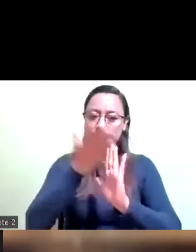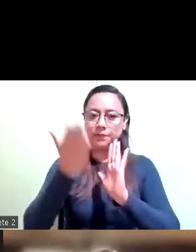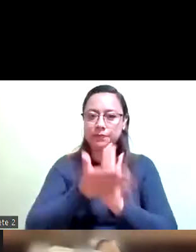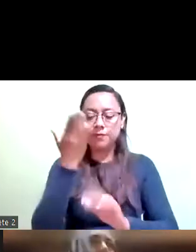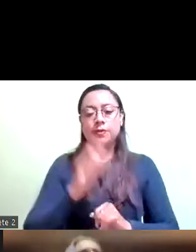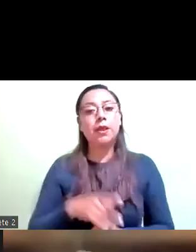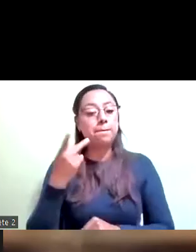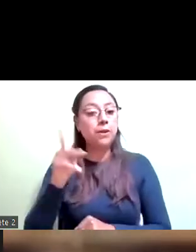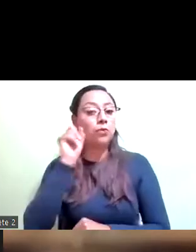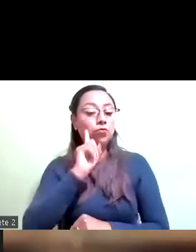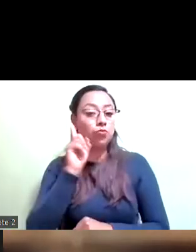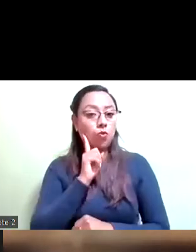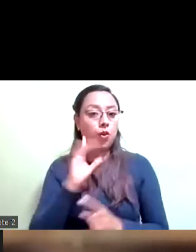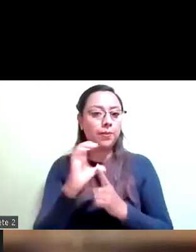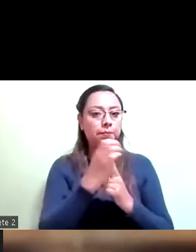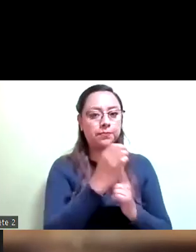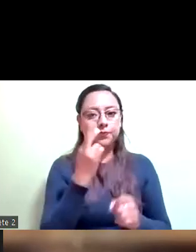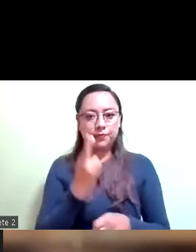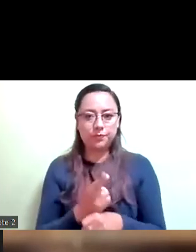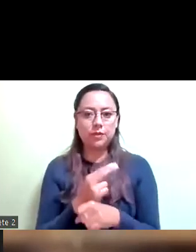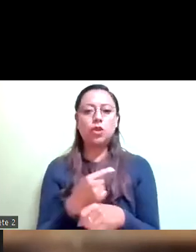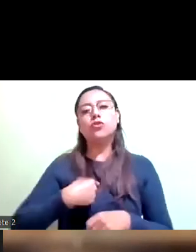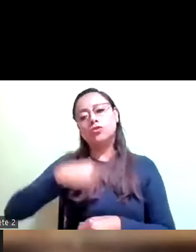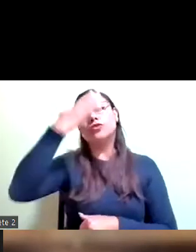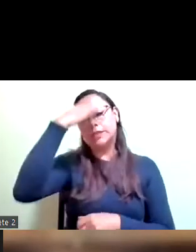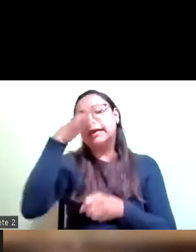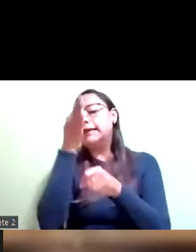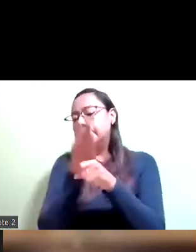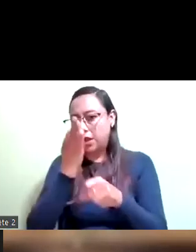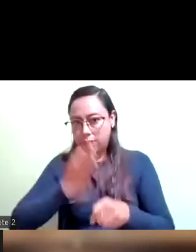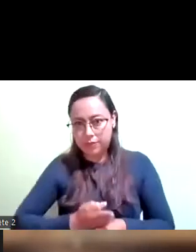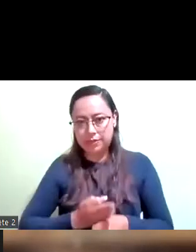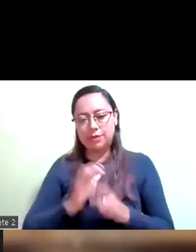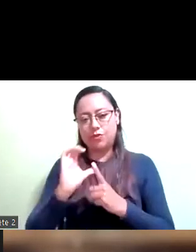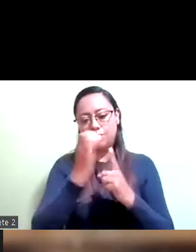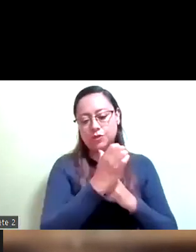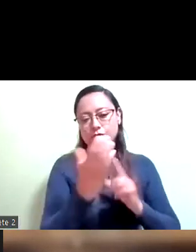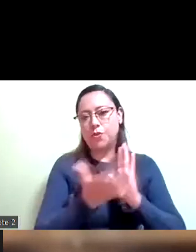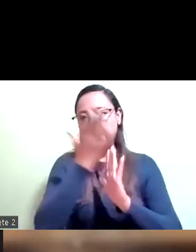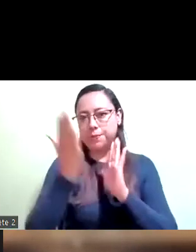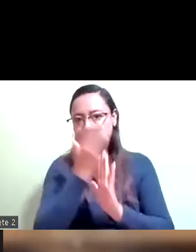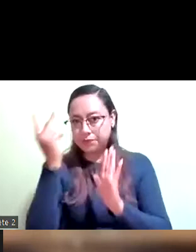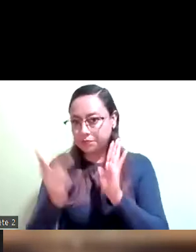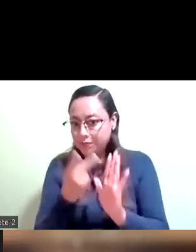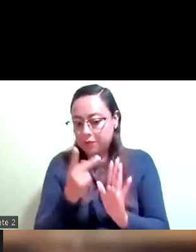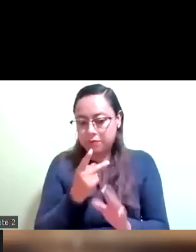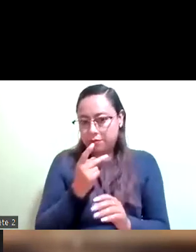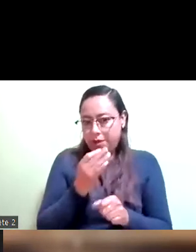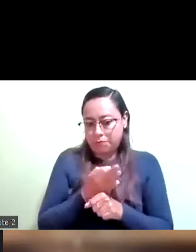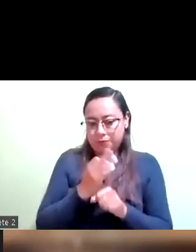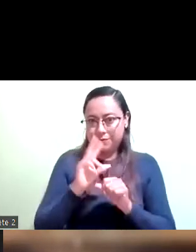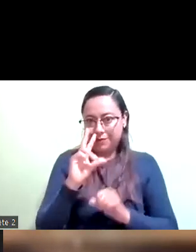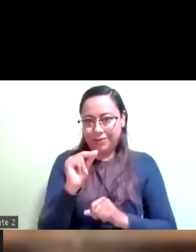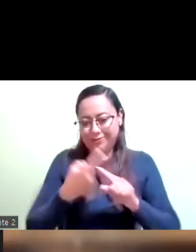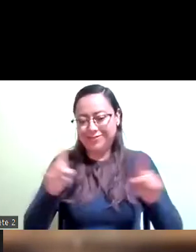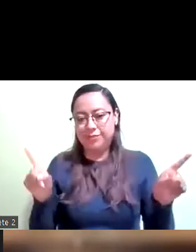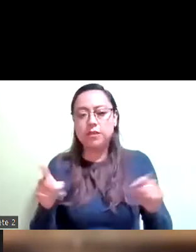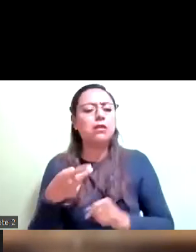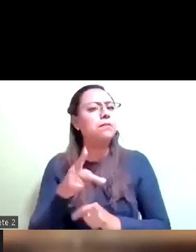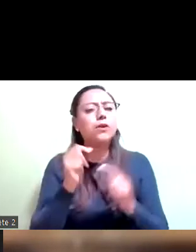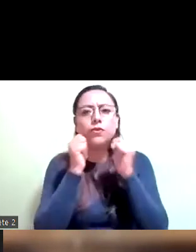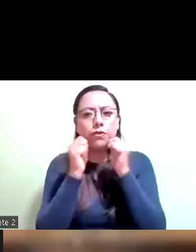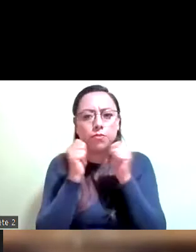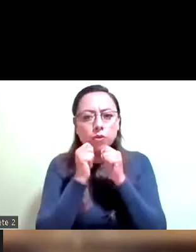mencionado digo yo sé que no estamos en la comisión de reconstrucción pero ya que estamos tocando el tema es que no ha habido presupuesto